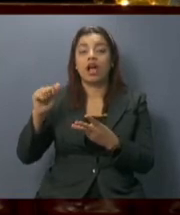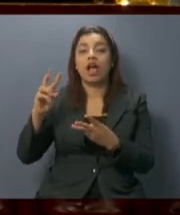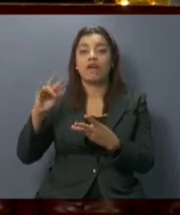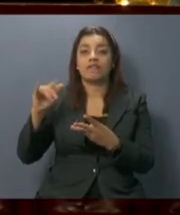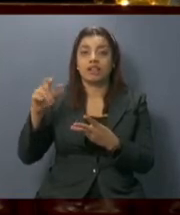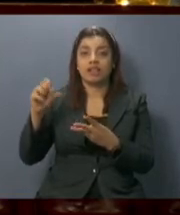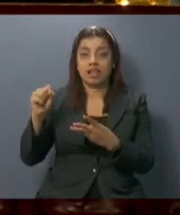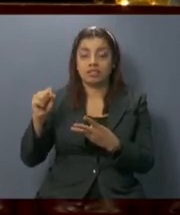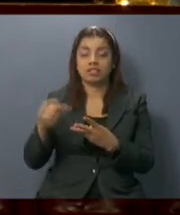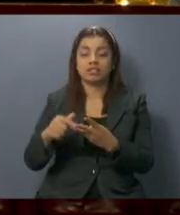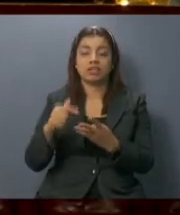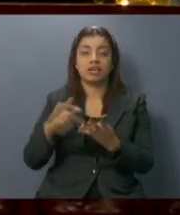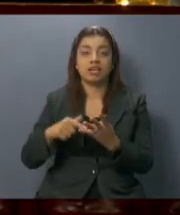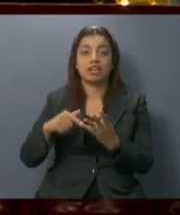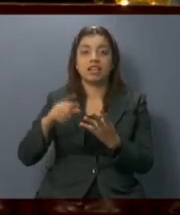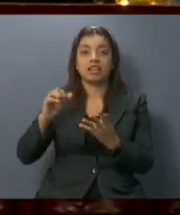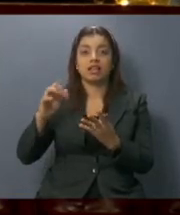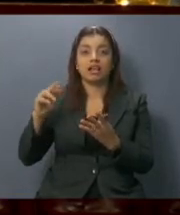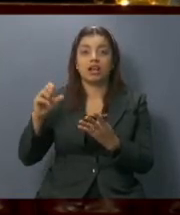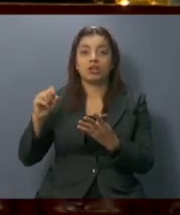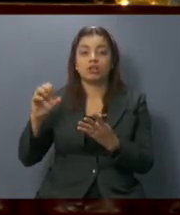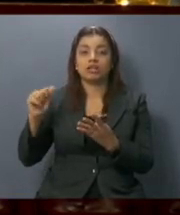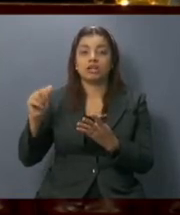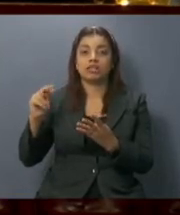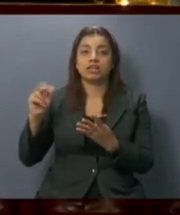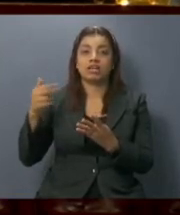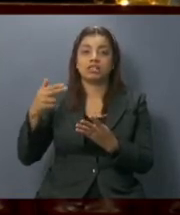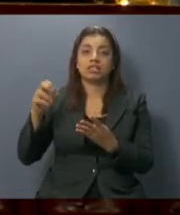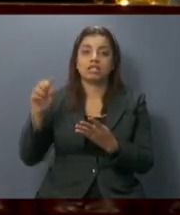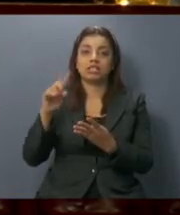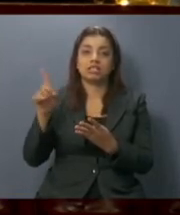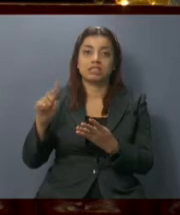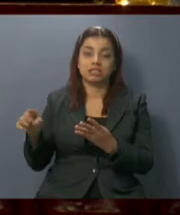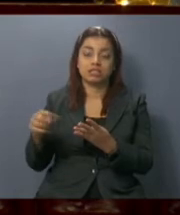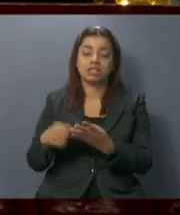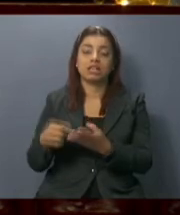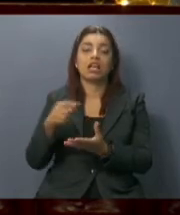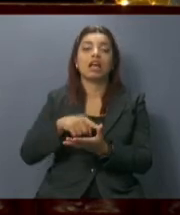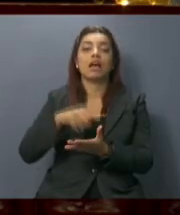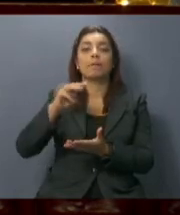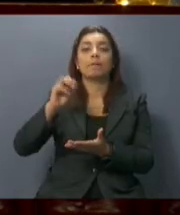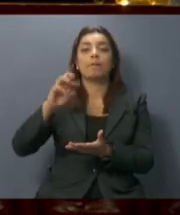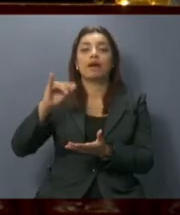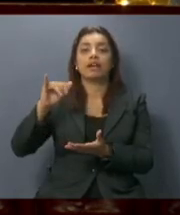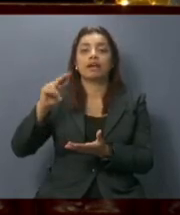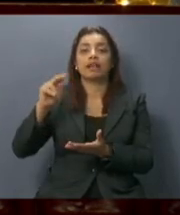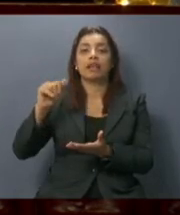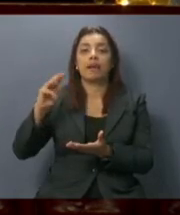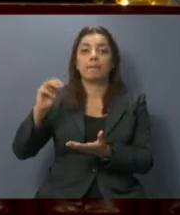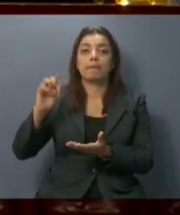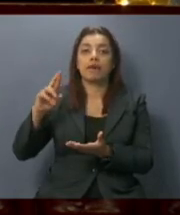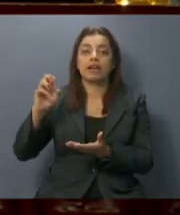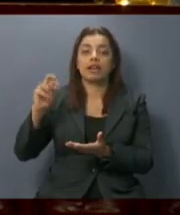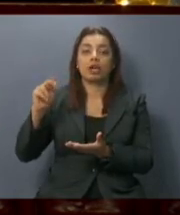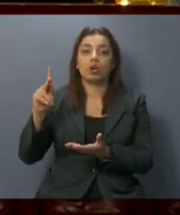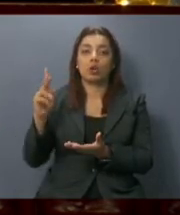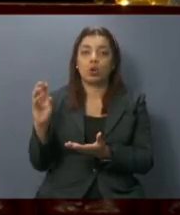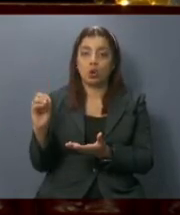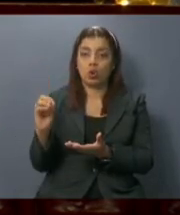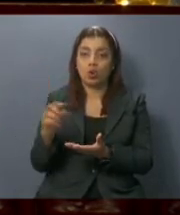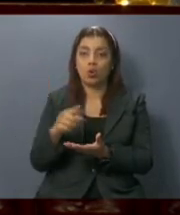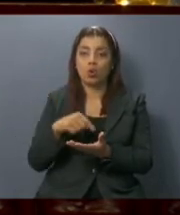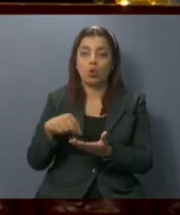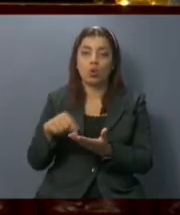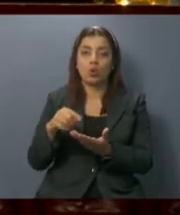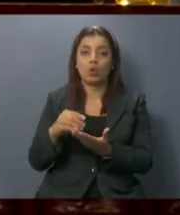Avilés Velázquez, Carlos Ernesto Sánchez Escobar, Marina de Jesús Marenco